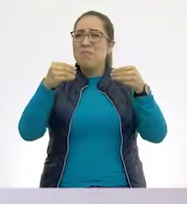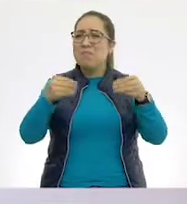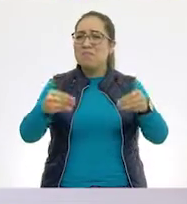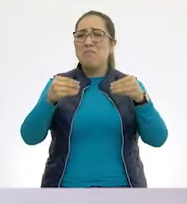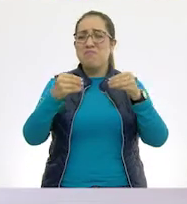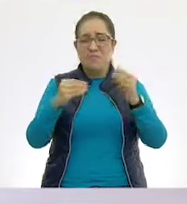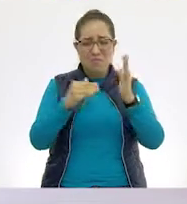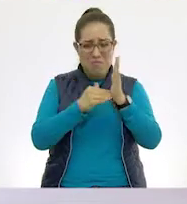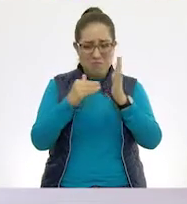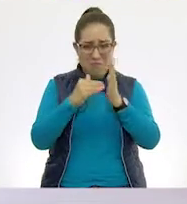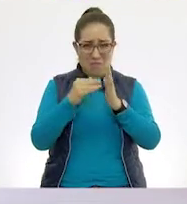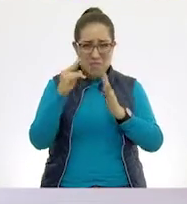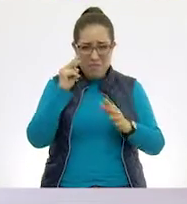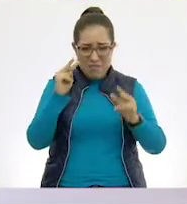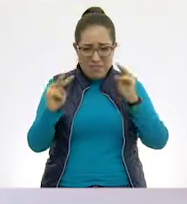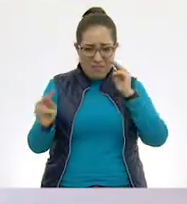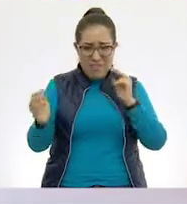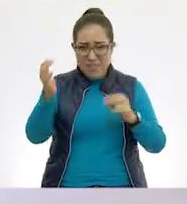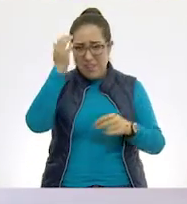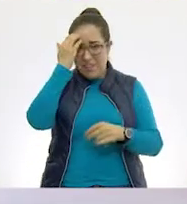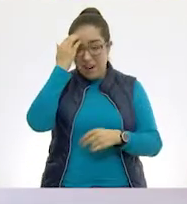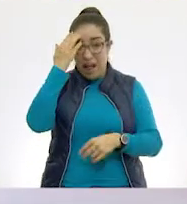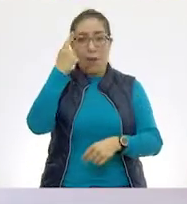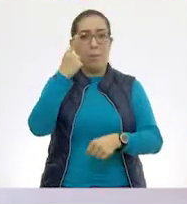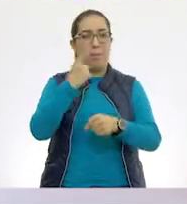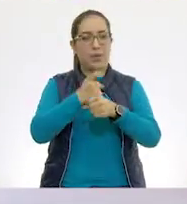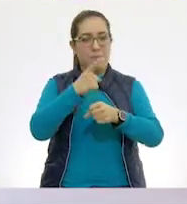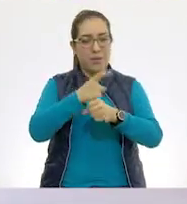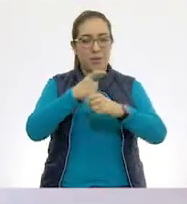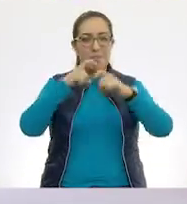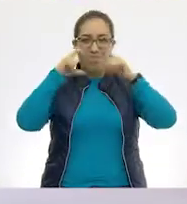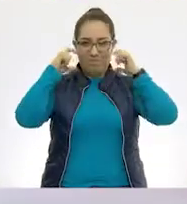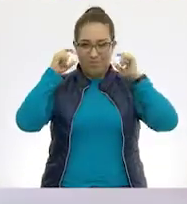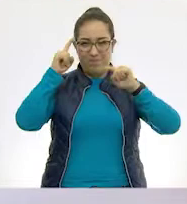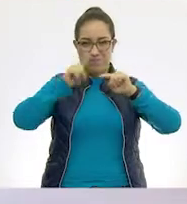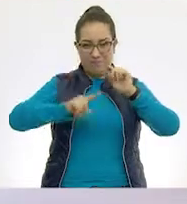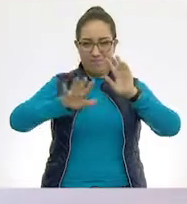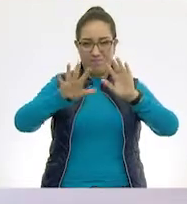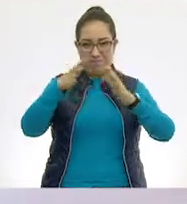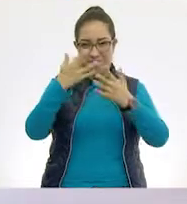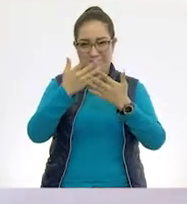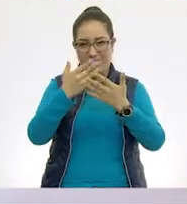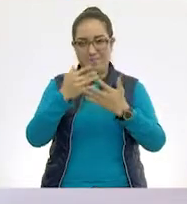emocionado. Pero antes de comenzar la clase necesito quitarme el cubrebocas. Denme un segundo.